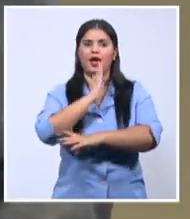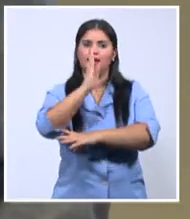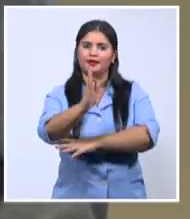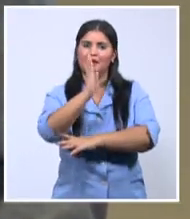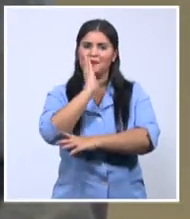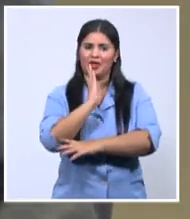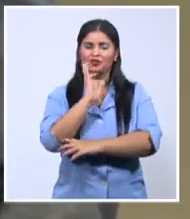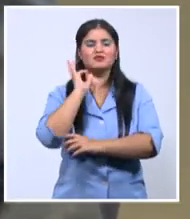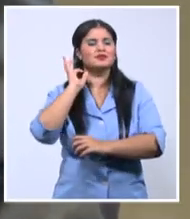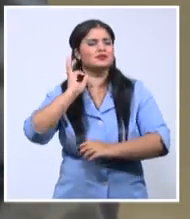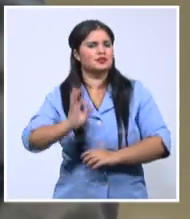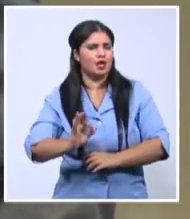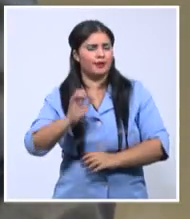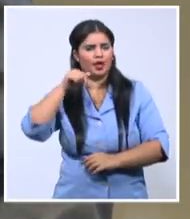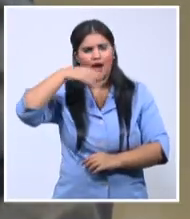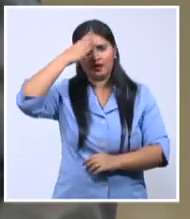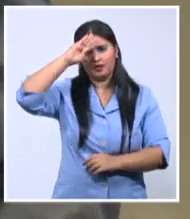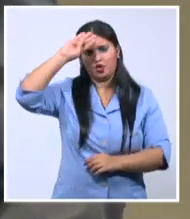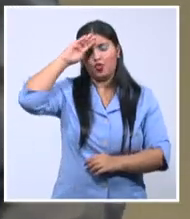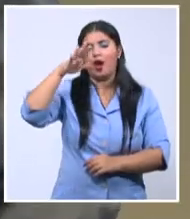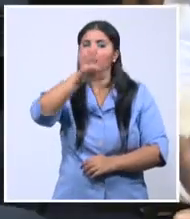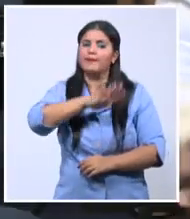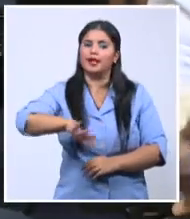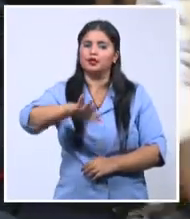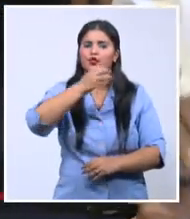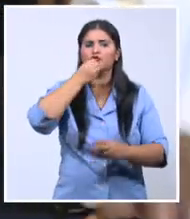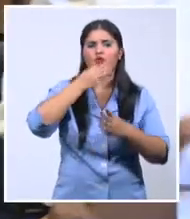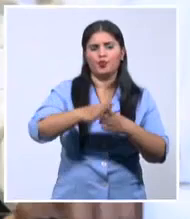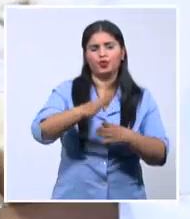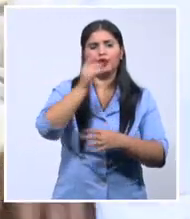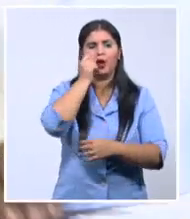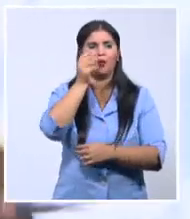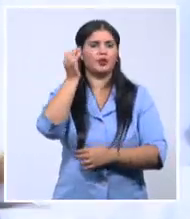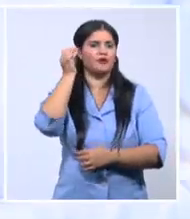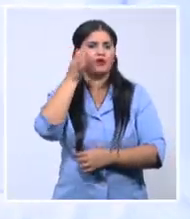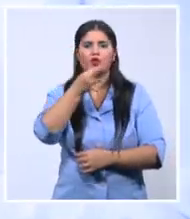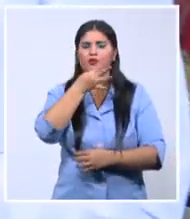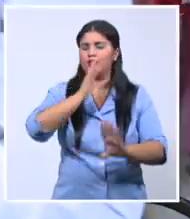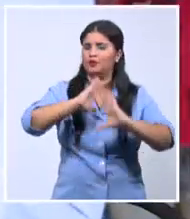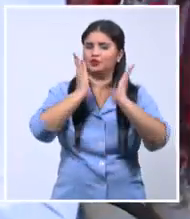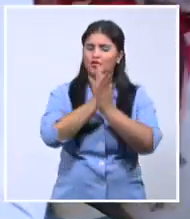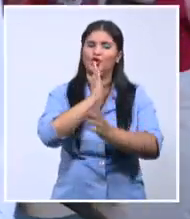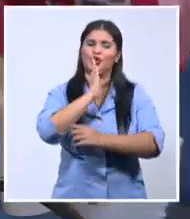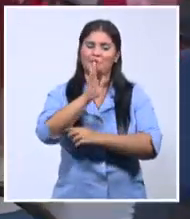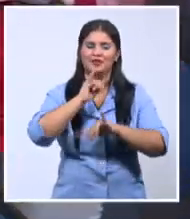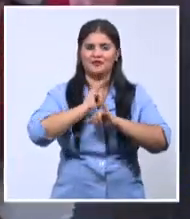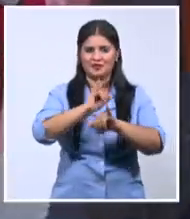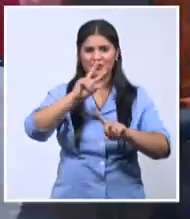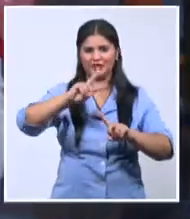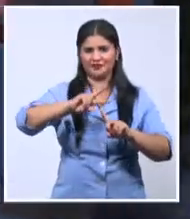humanos para todas las personas. Miguel Ángel Rivalta, Sistema Informativo de la Televisión Cubana.